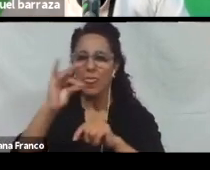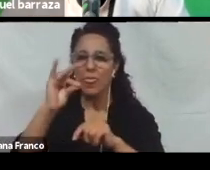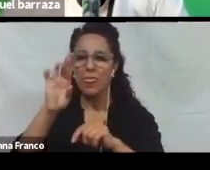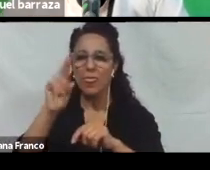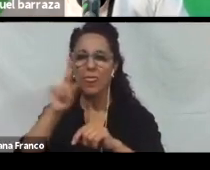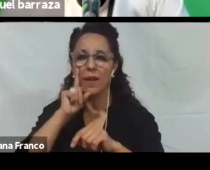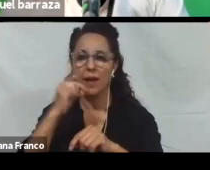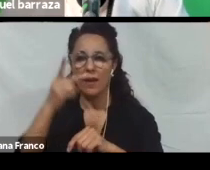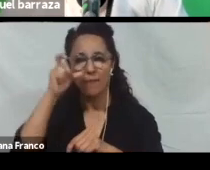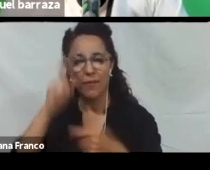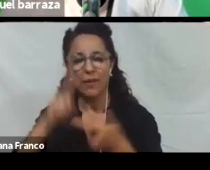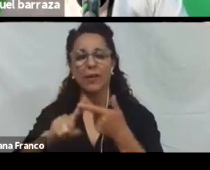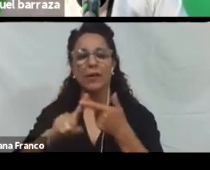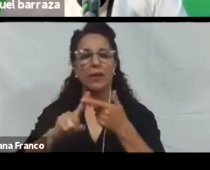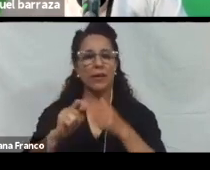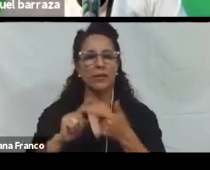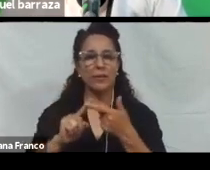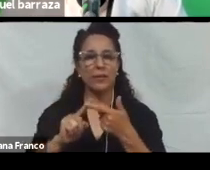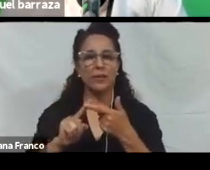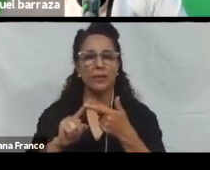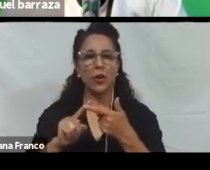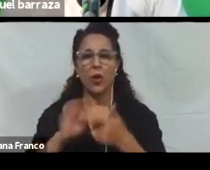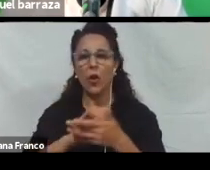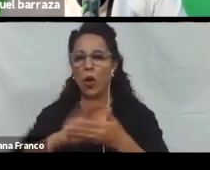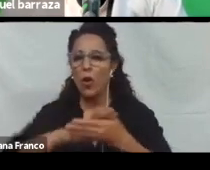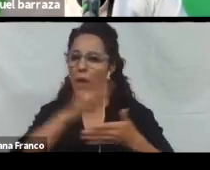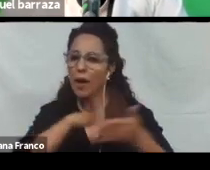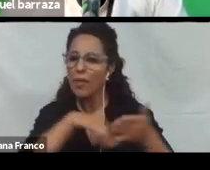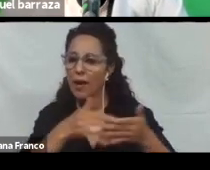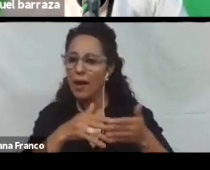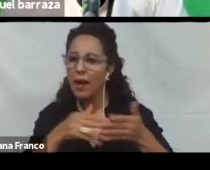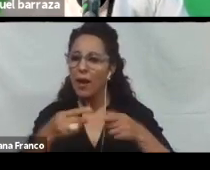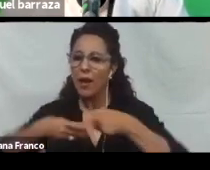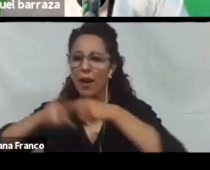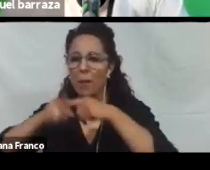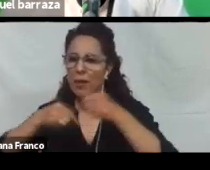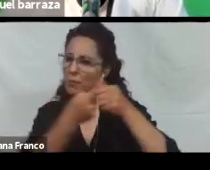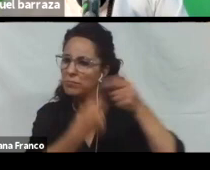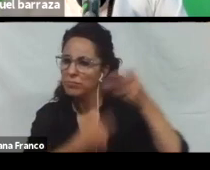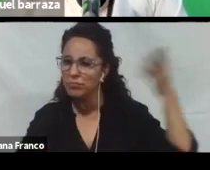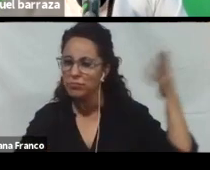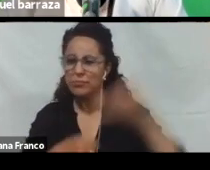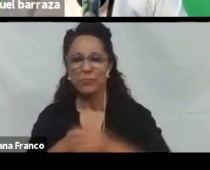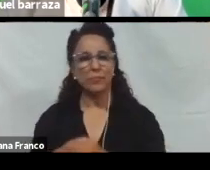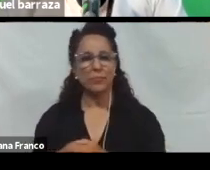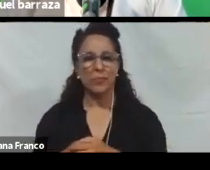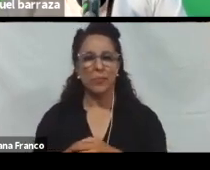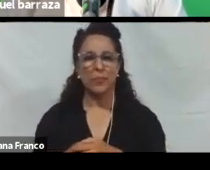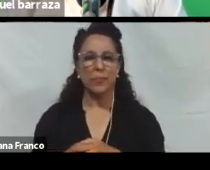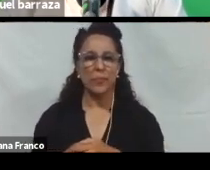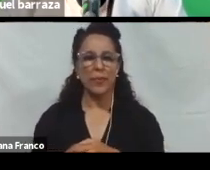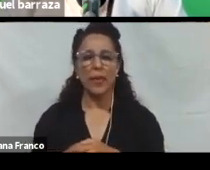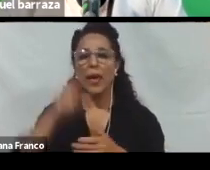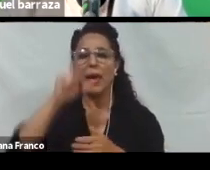Podemos generar un site. Para subir. Nuestro contenido. Entre otras herramientas. Tenemos herramientas. productividad. Como el Classroom.